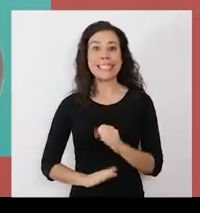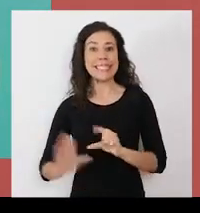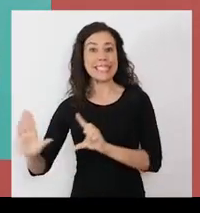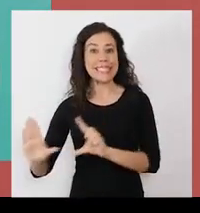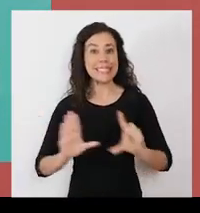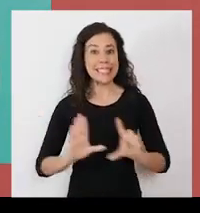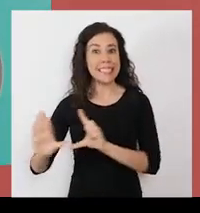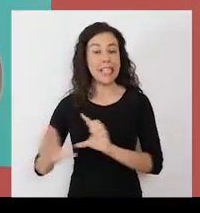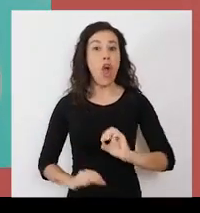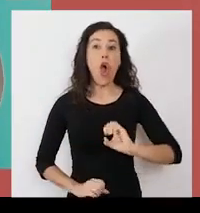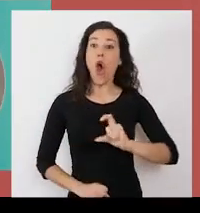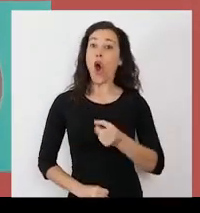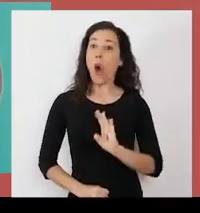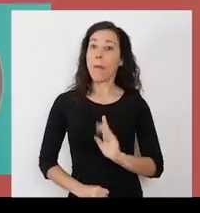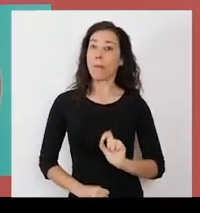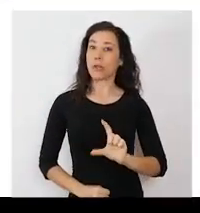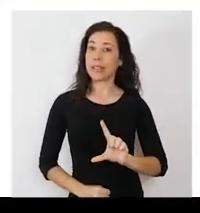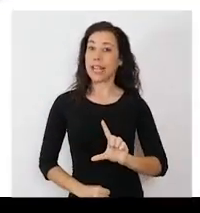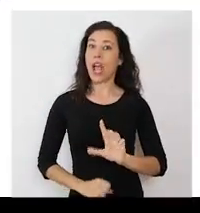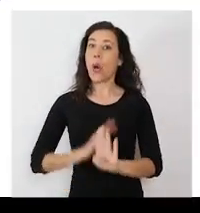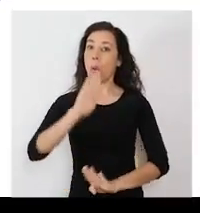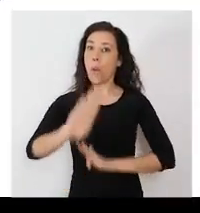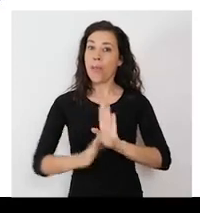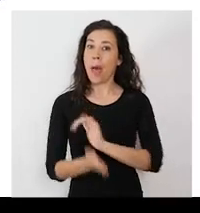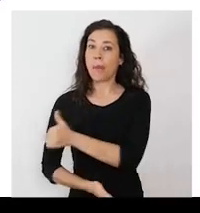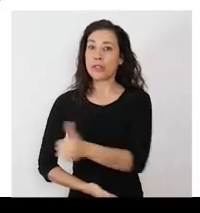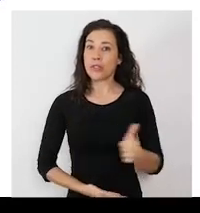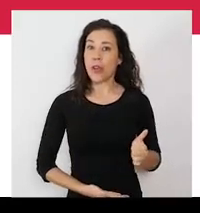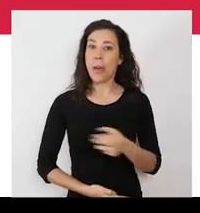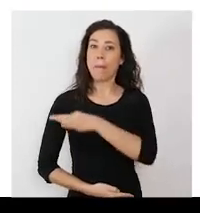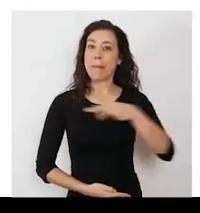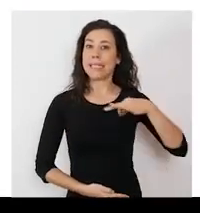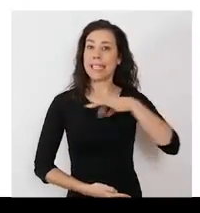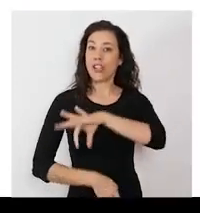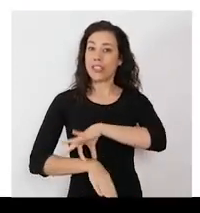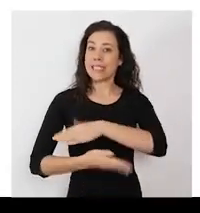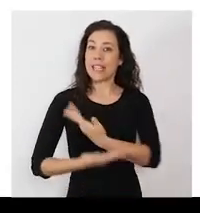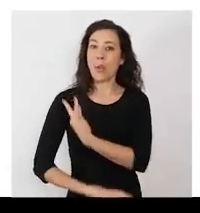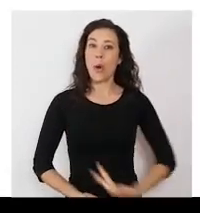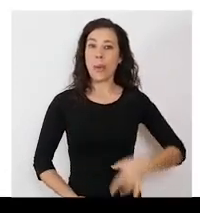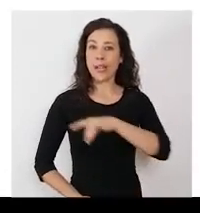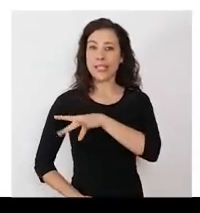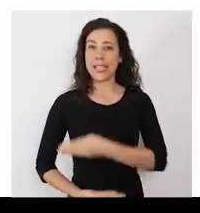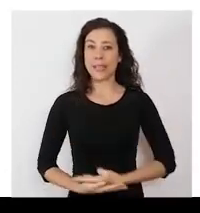7777 o en gov.cl. Cuidémonos entre todos. Ministerio de Salud. Gobierno de Chile. Ministerio de Salud.